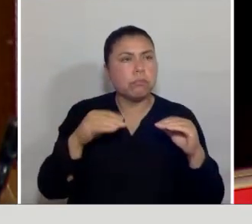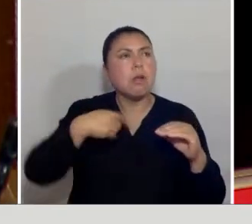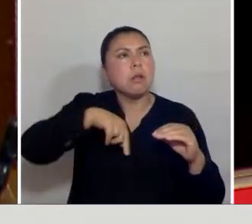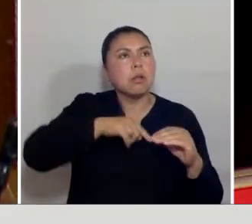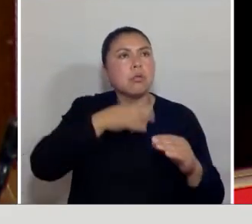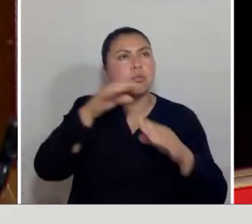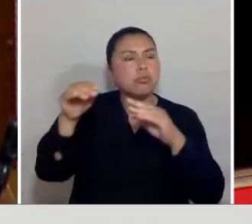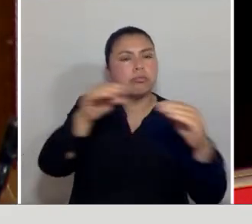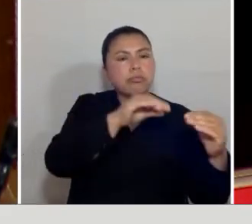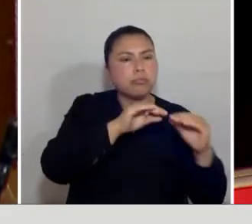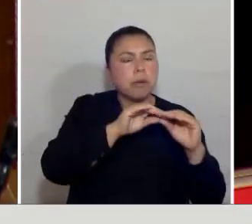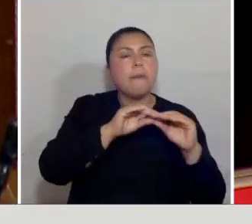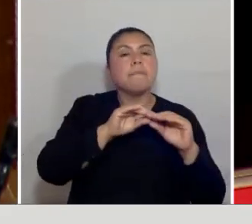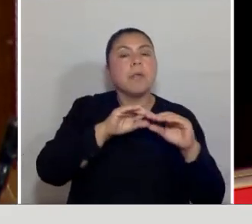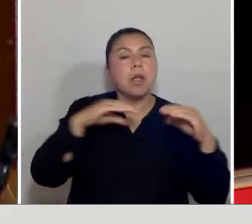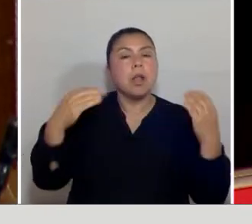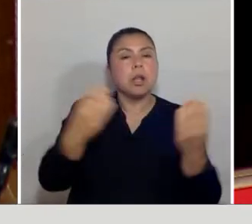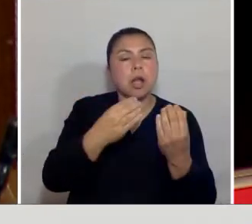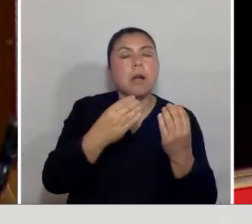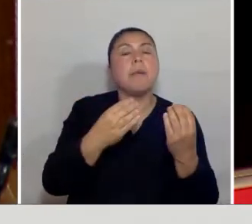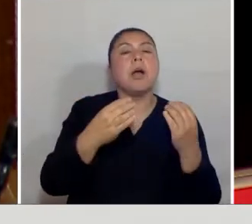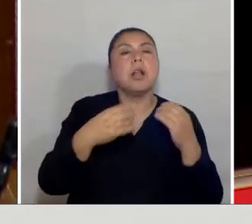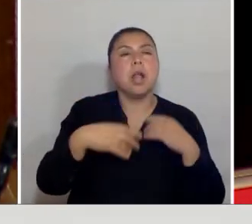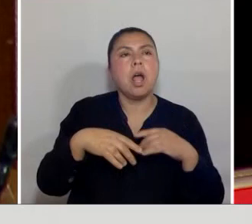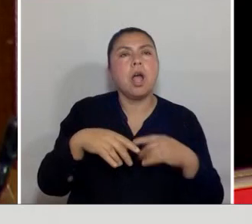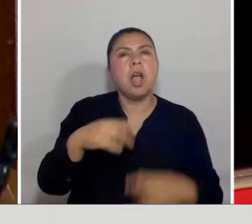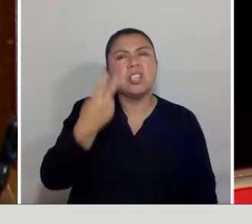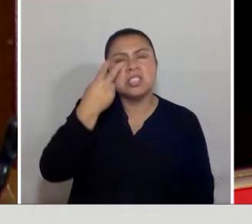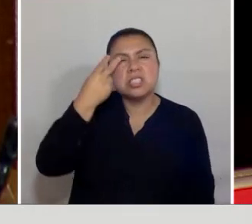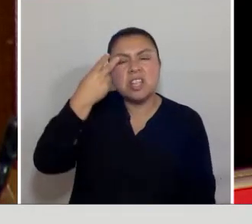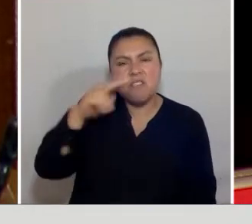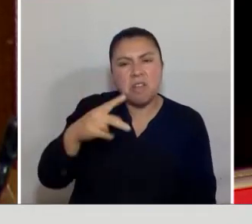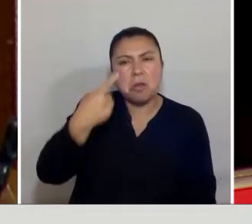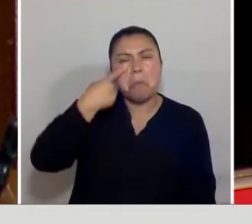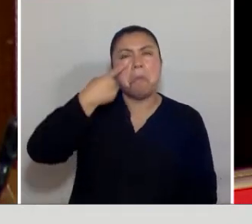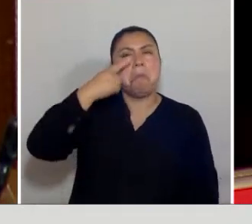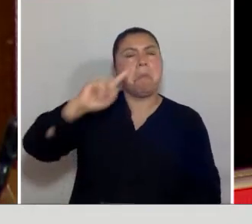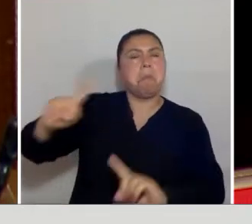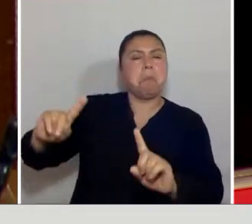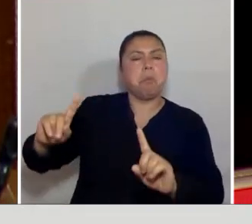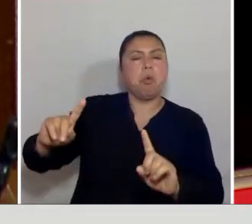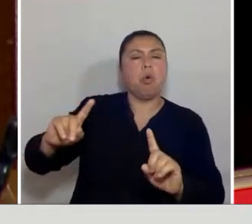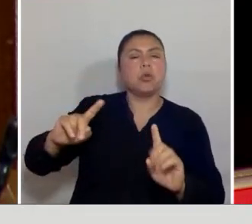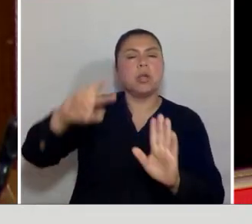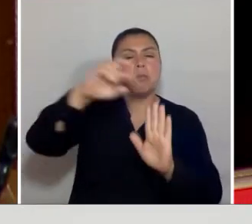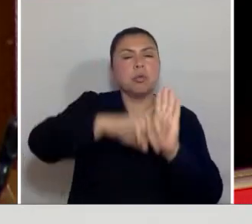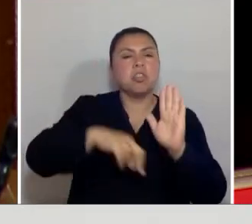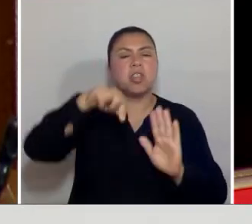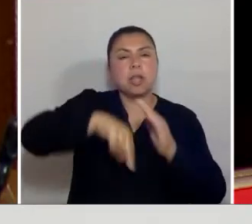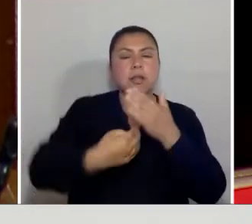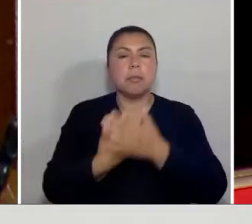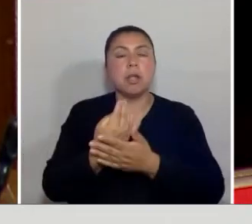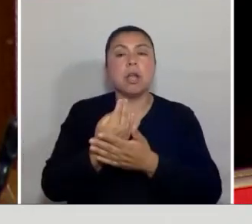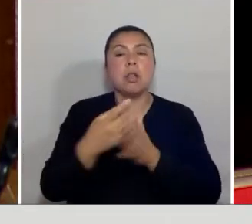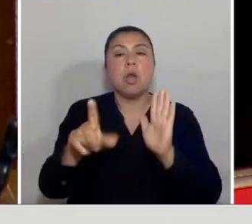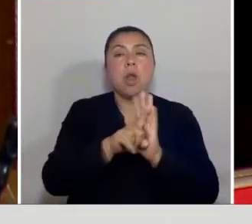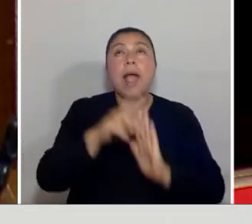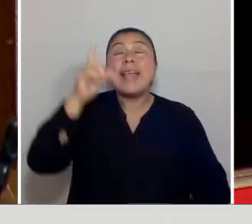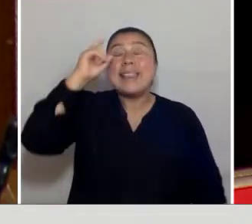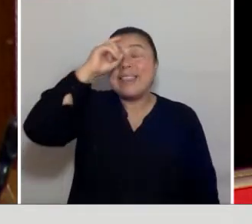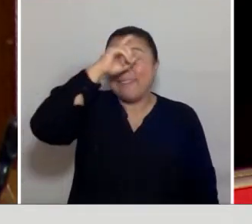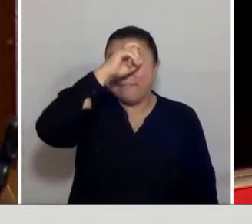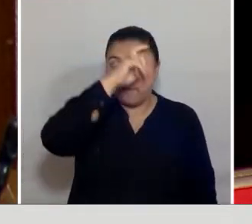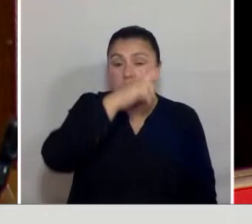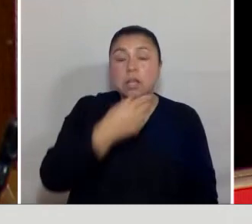sala, se nota bastante desconocimiento del proyecto que estamos discutiendo esta mañana. Porque esta es una ley compleja que aborda